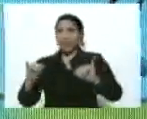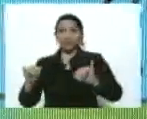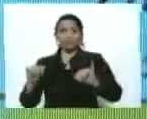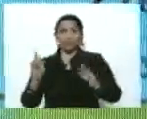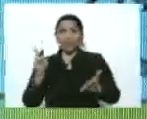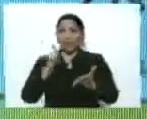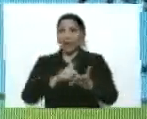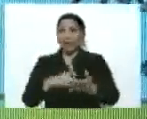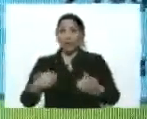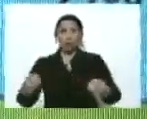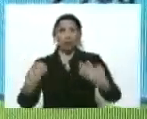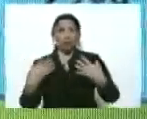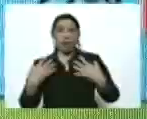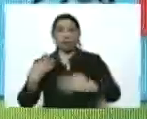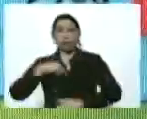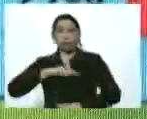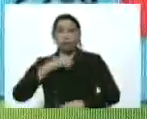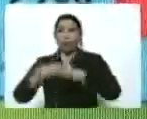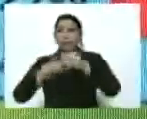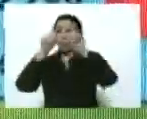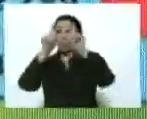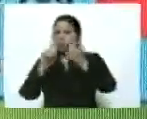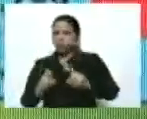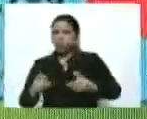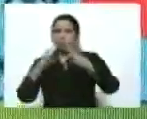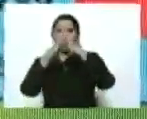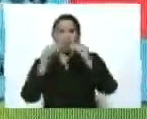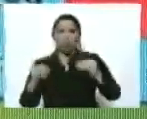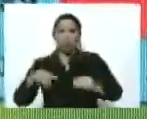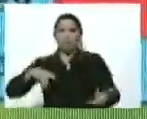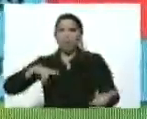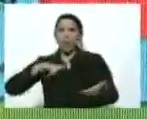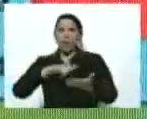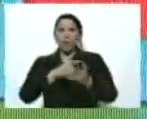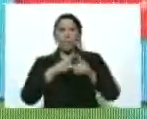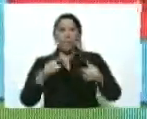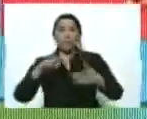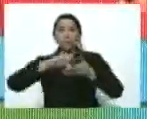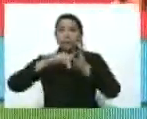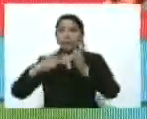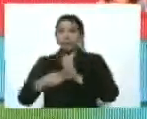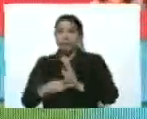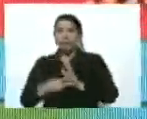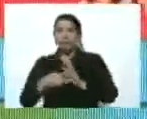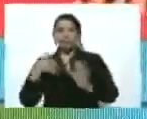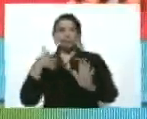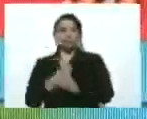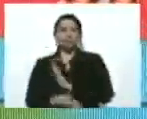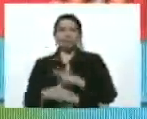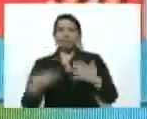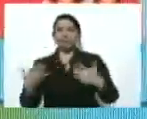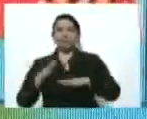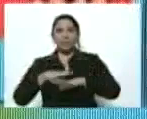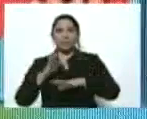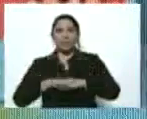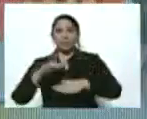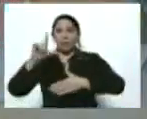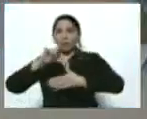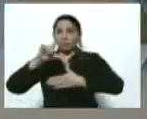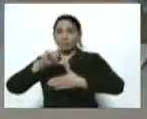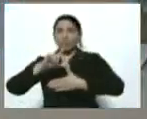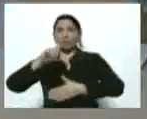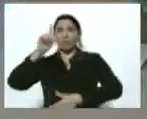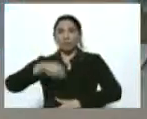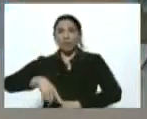haciendo el despistaje a todo ese vuelo pero eso refleja la situación de lo que está ocurriendo en